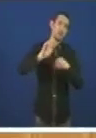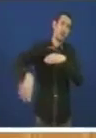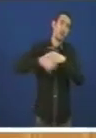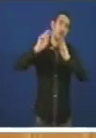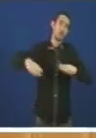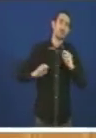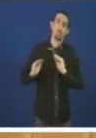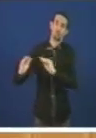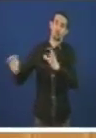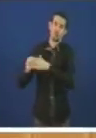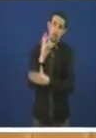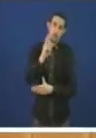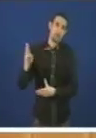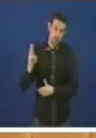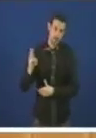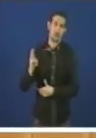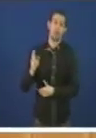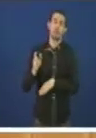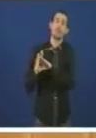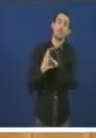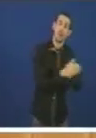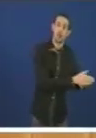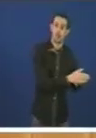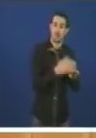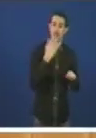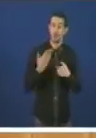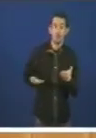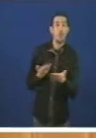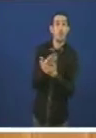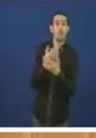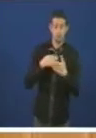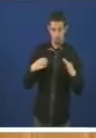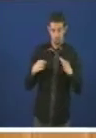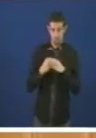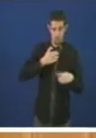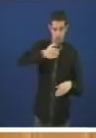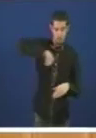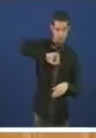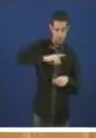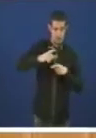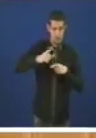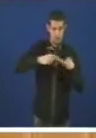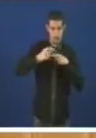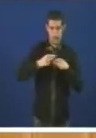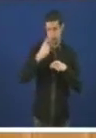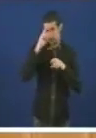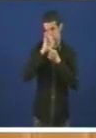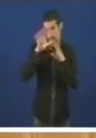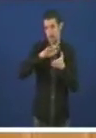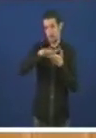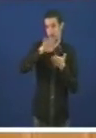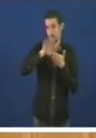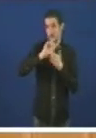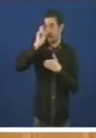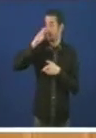Partido Popular en calquera caso a moción do Venegar fica clara feixou que asuma